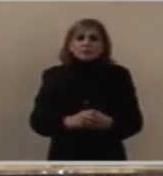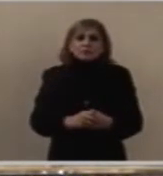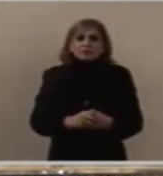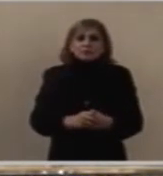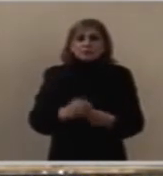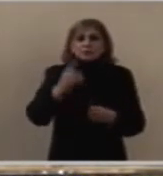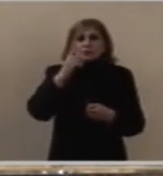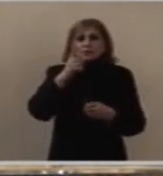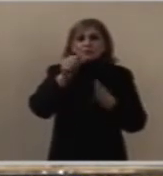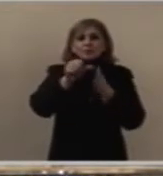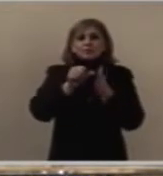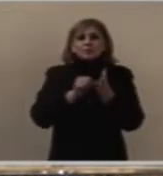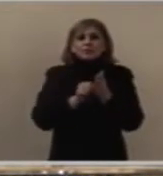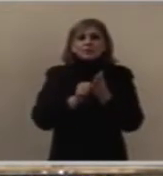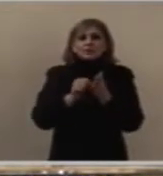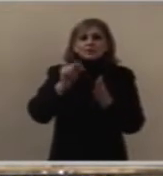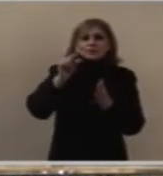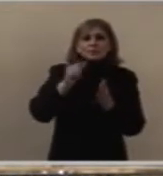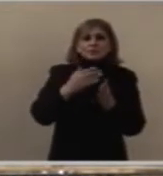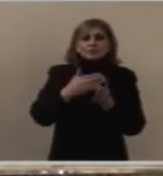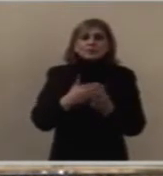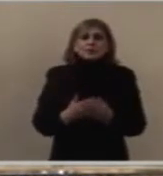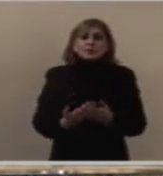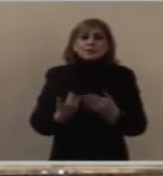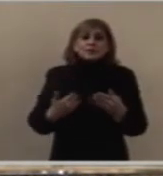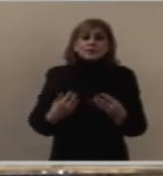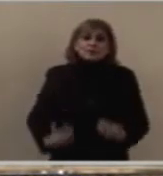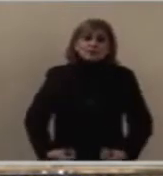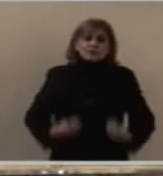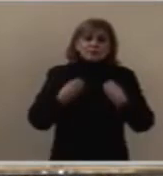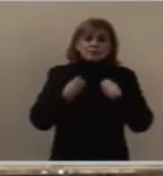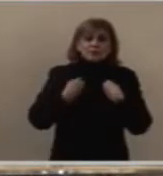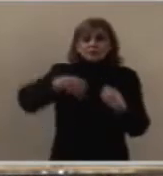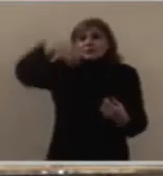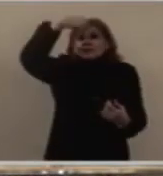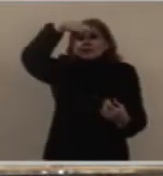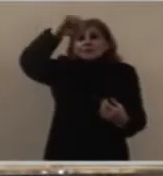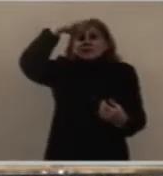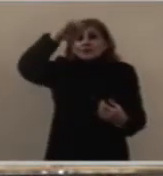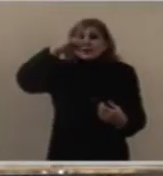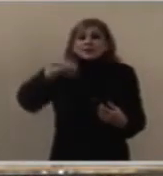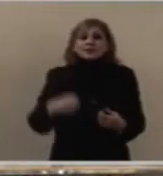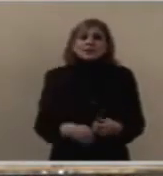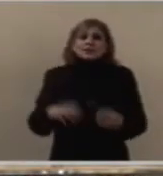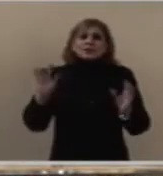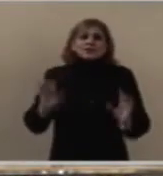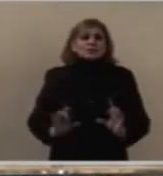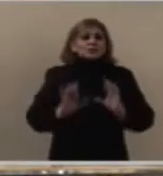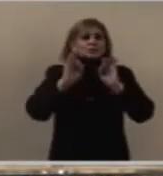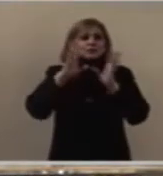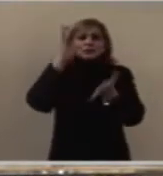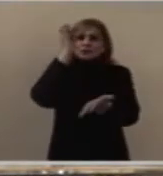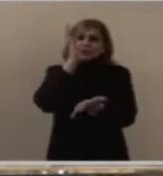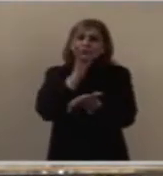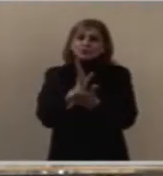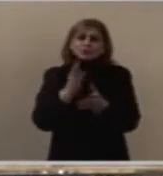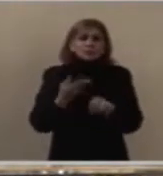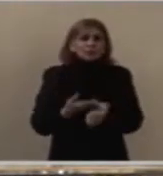de un mes poder vivir todo esto, creo yo que es caso único y muy extraño.